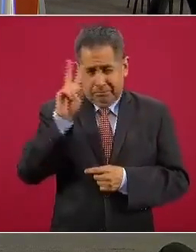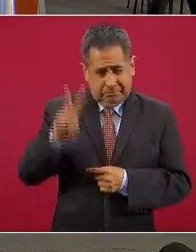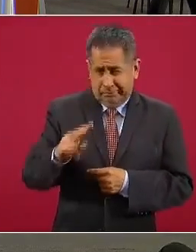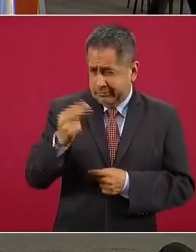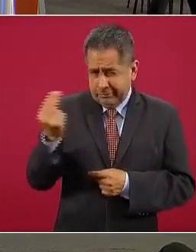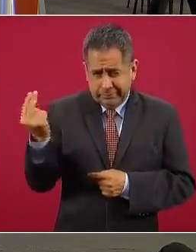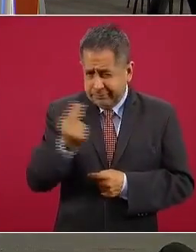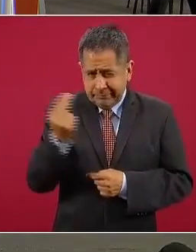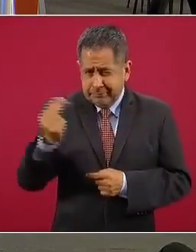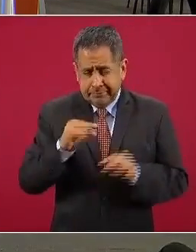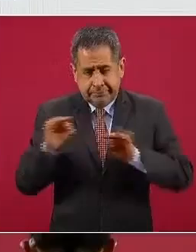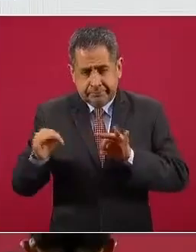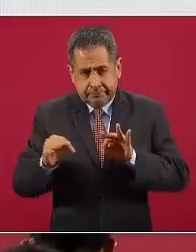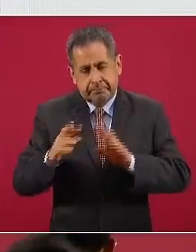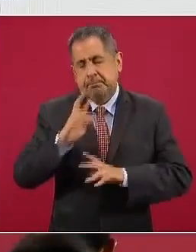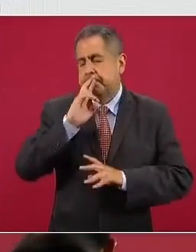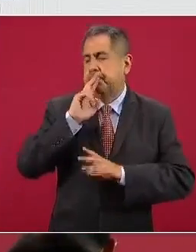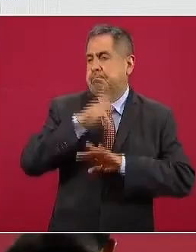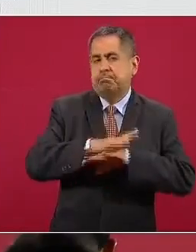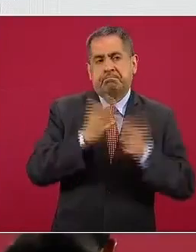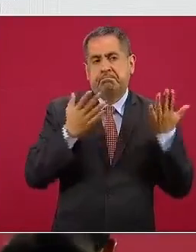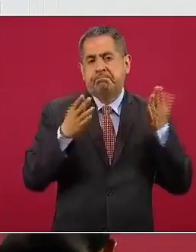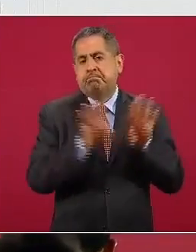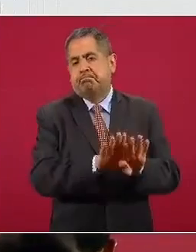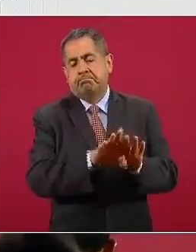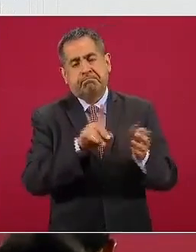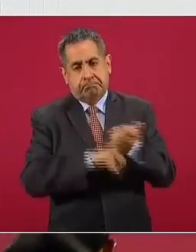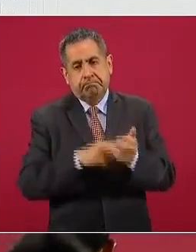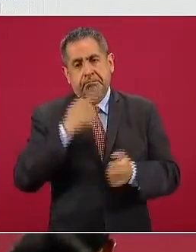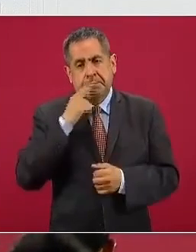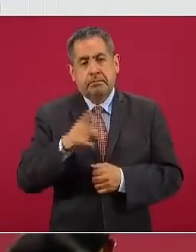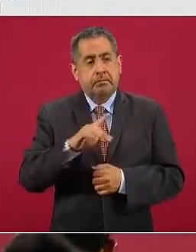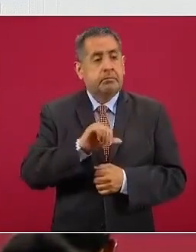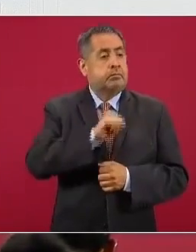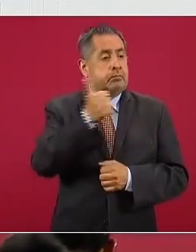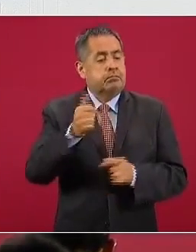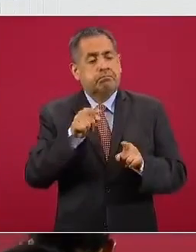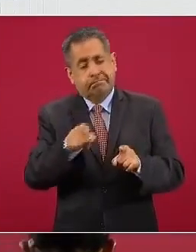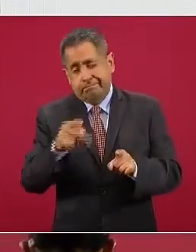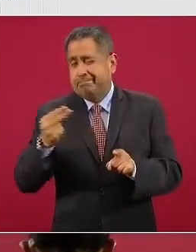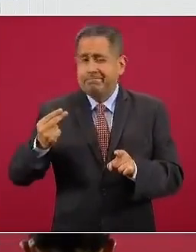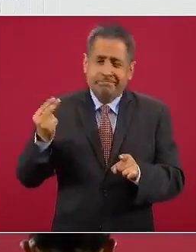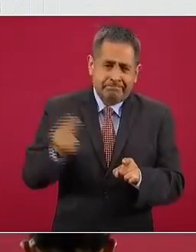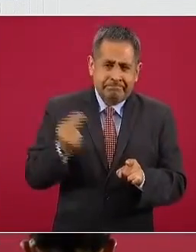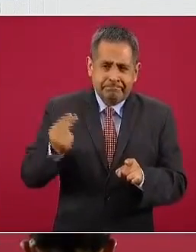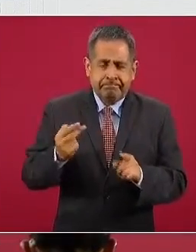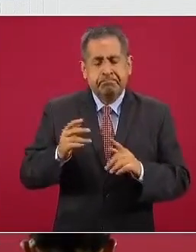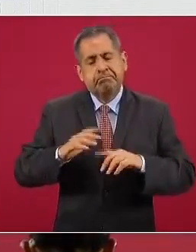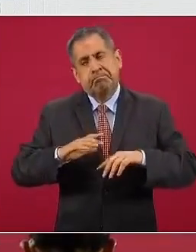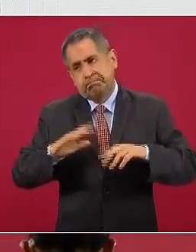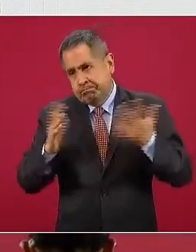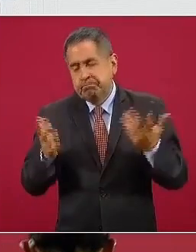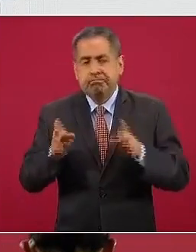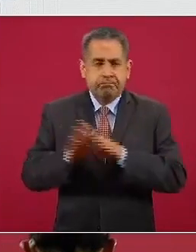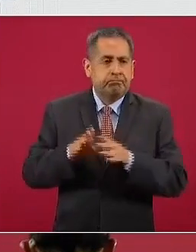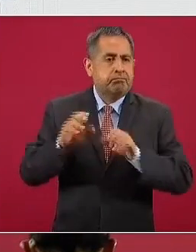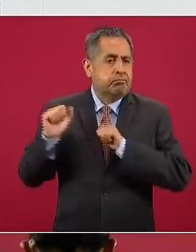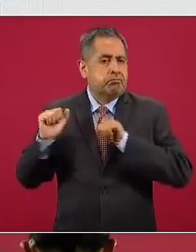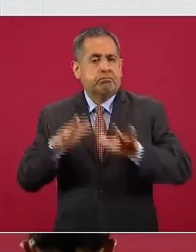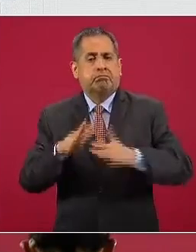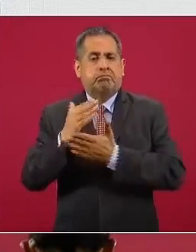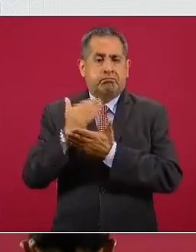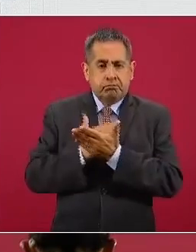esenciales es preferente restringirlas del todo y aquellas que sí son esenciales tener mucha atención al aforo,